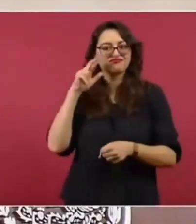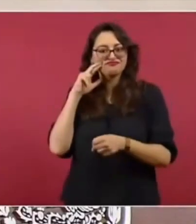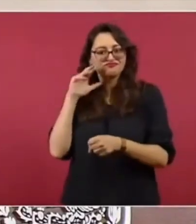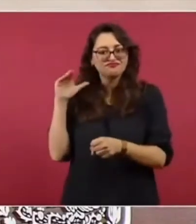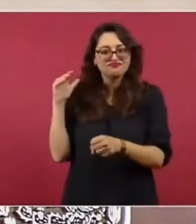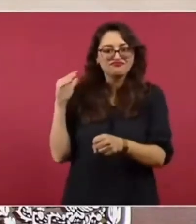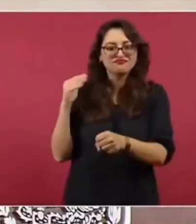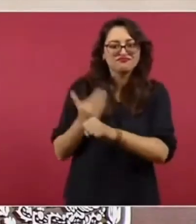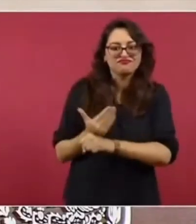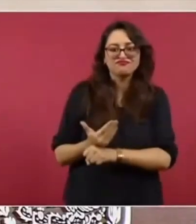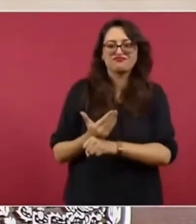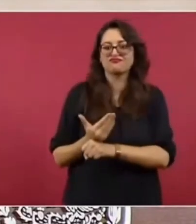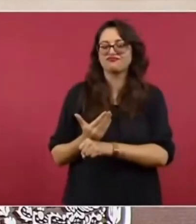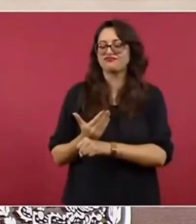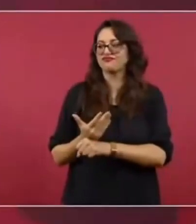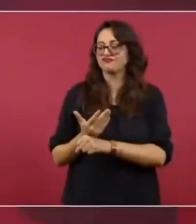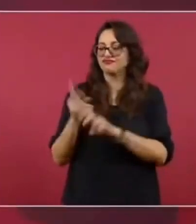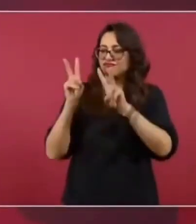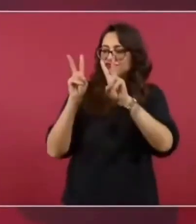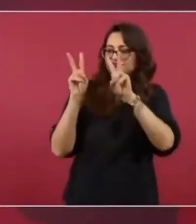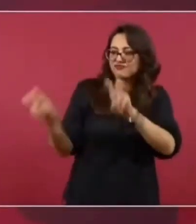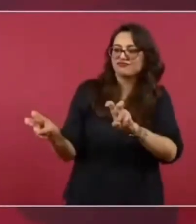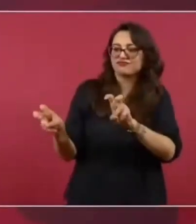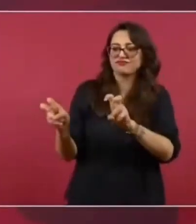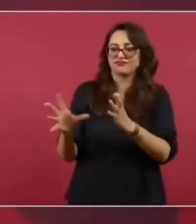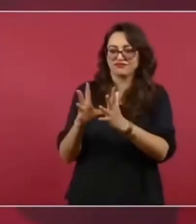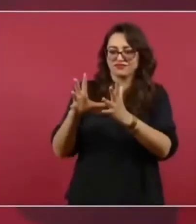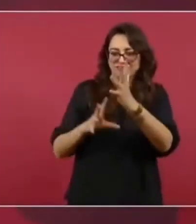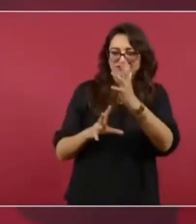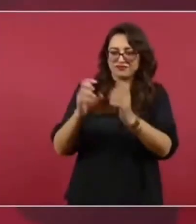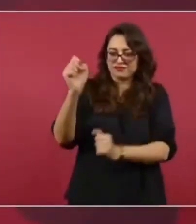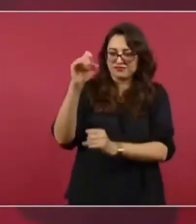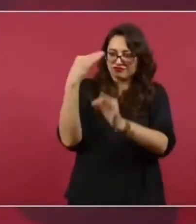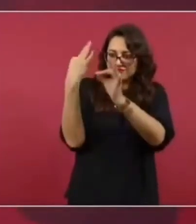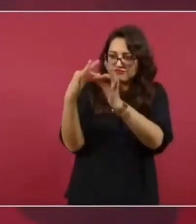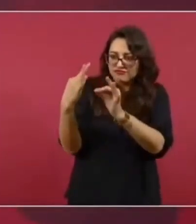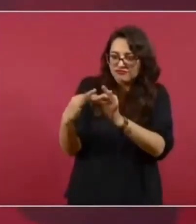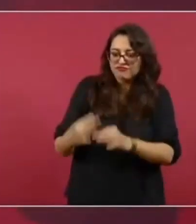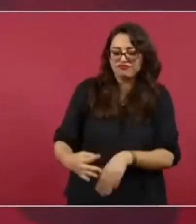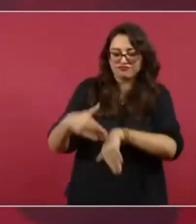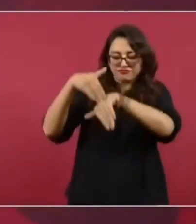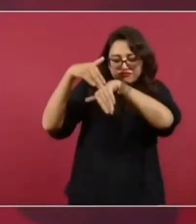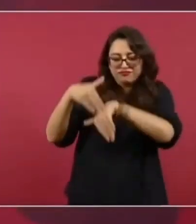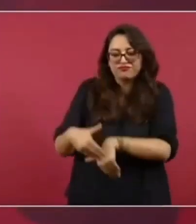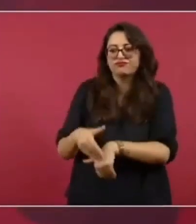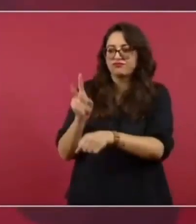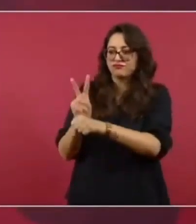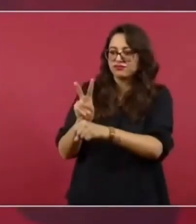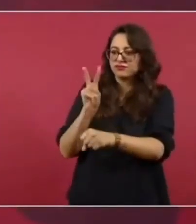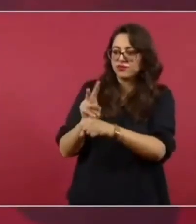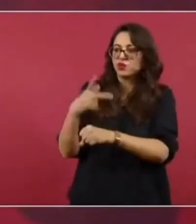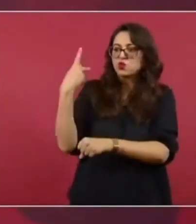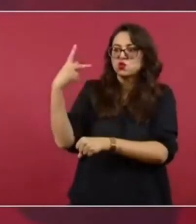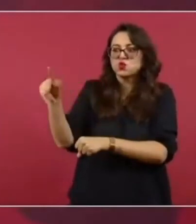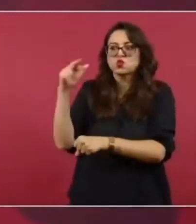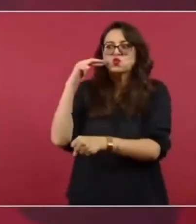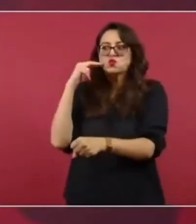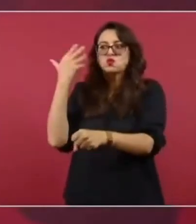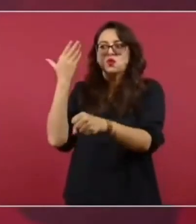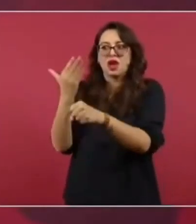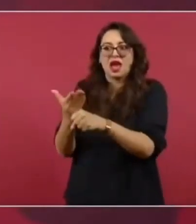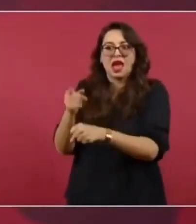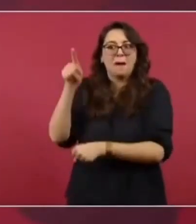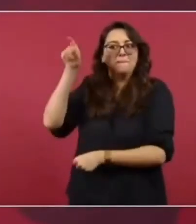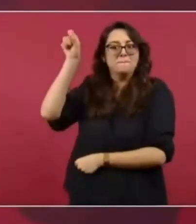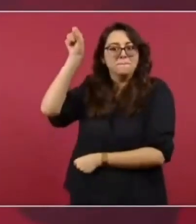el estricto apego a la Constitución y a las leyes violando